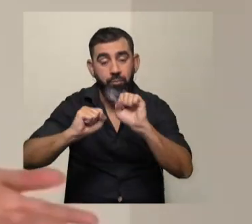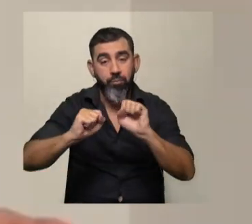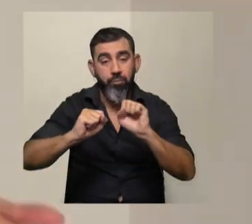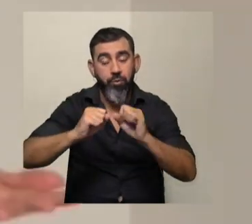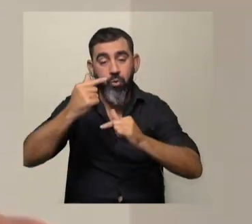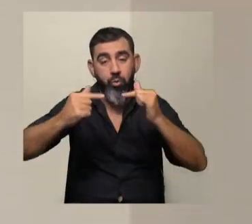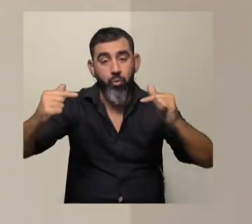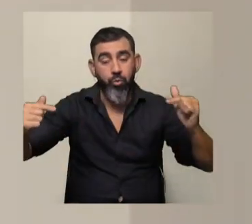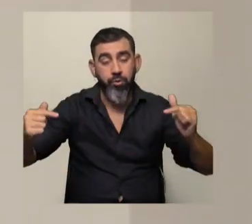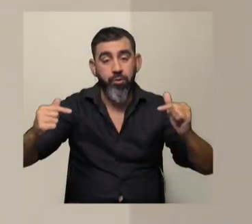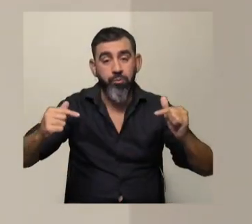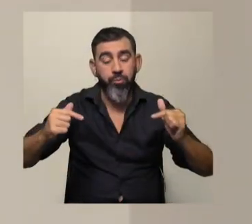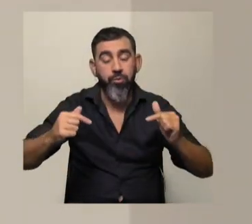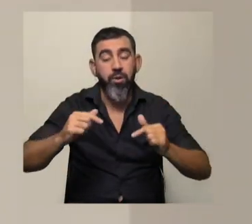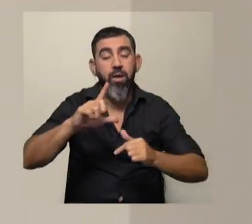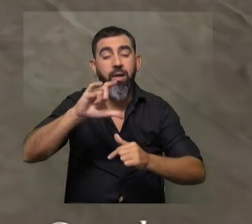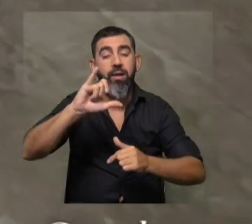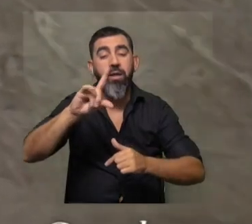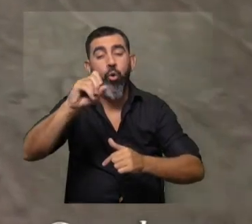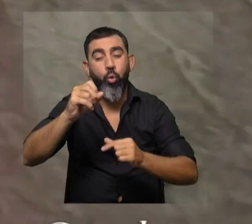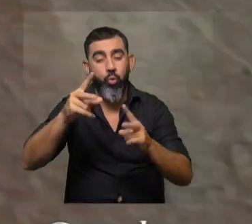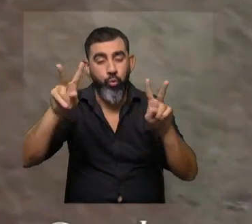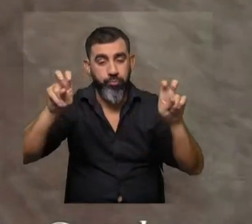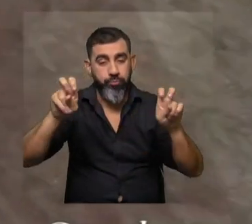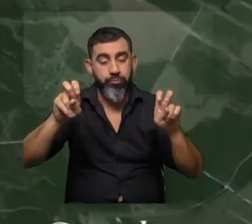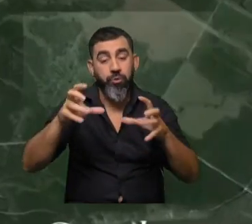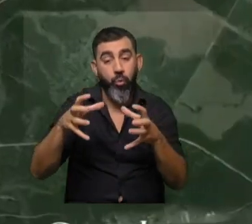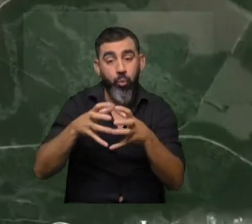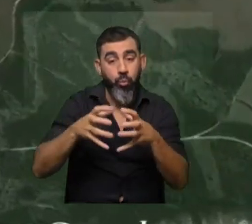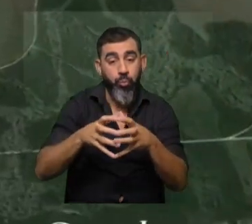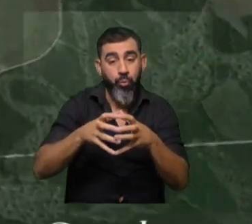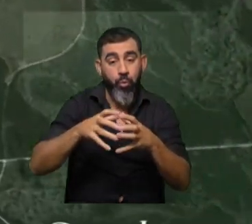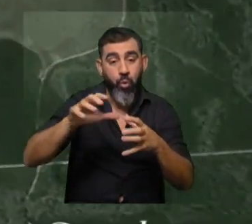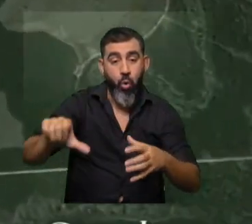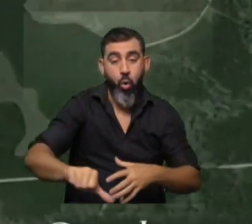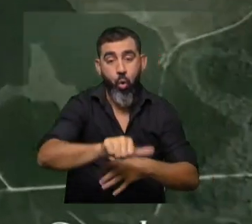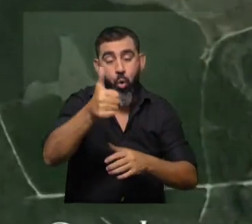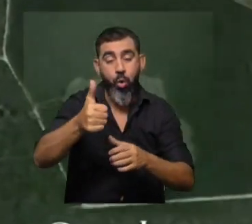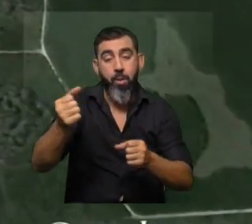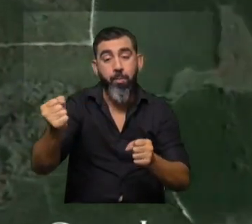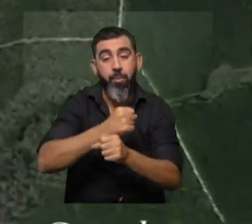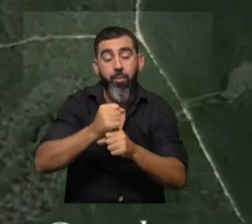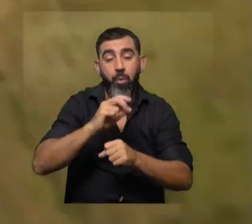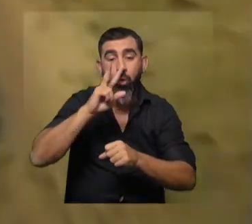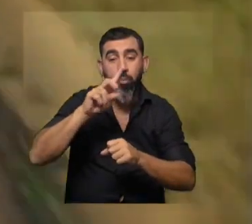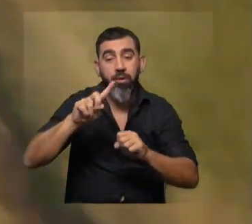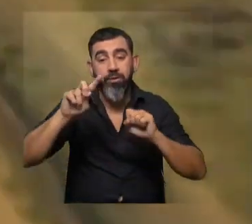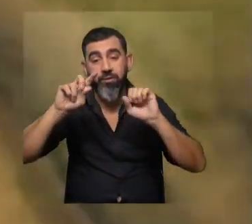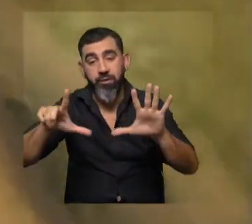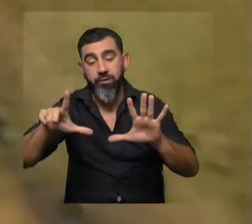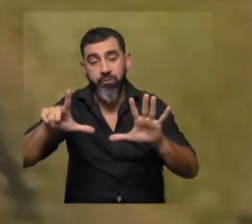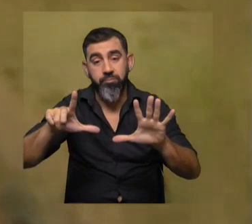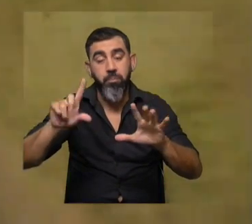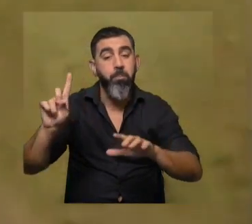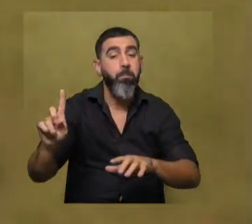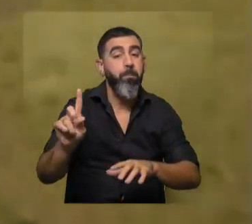conocido por la sigla LIGO. El equipo de LIGO obtuvo el Premio Nobel de Física en 2017 por la